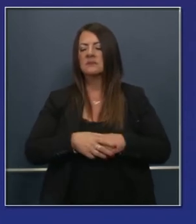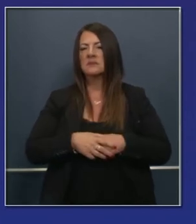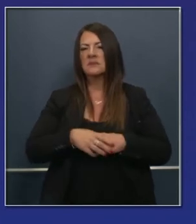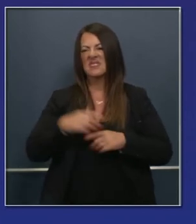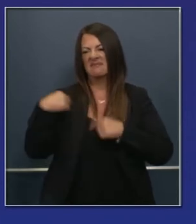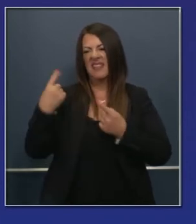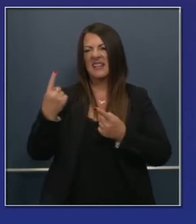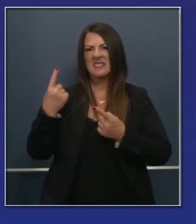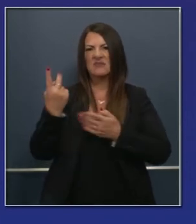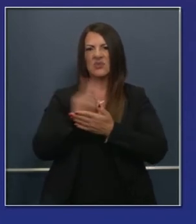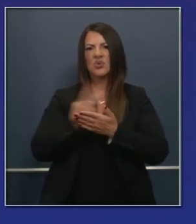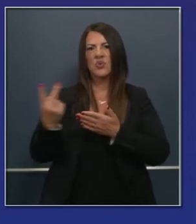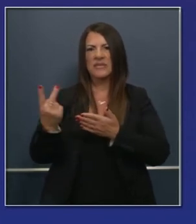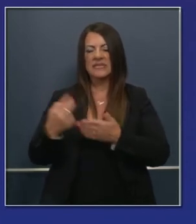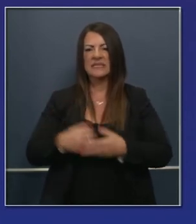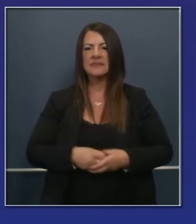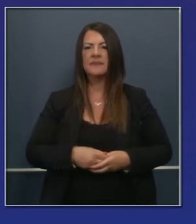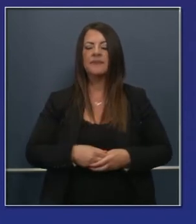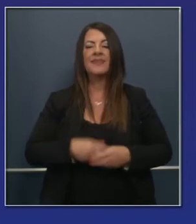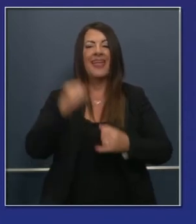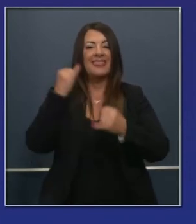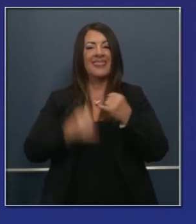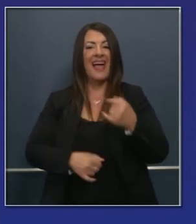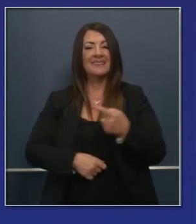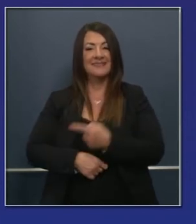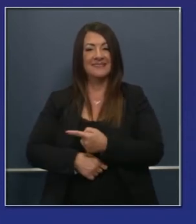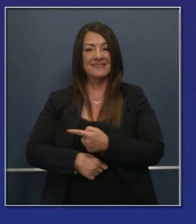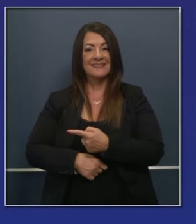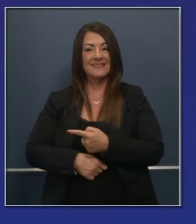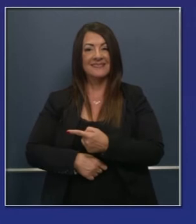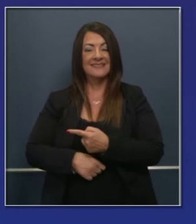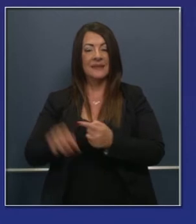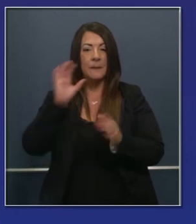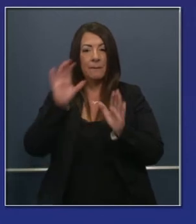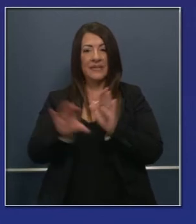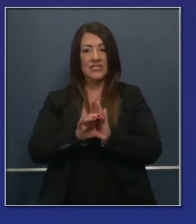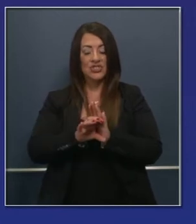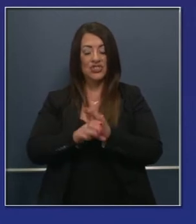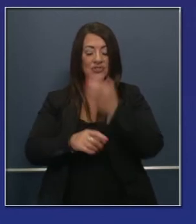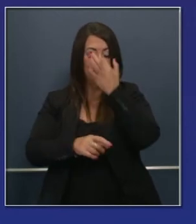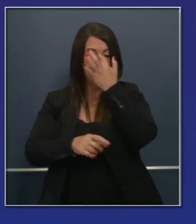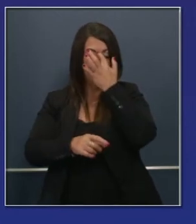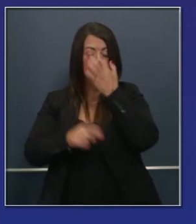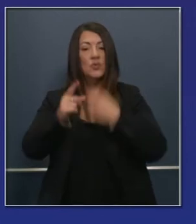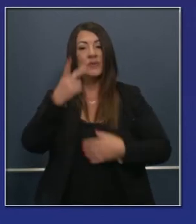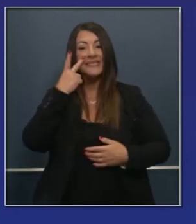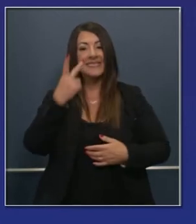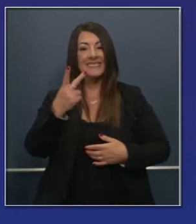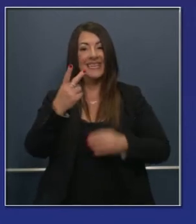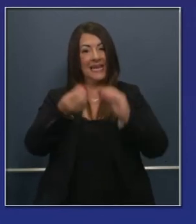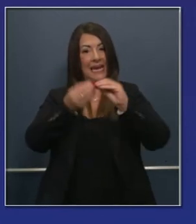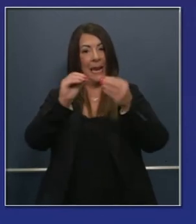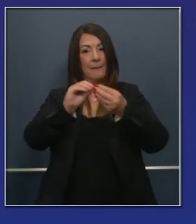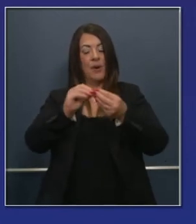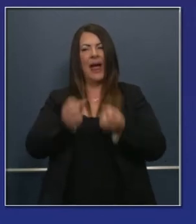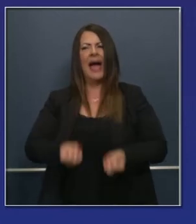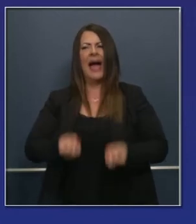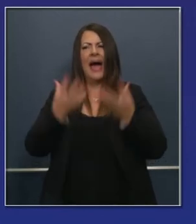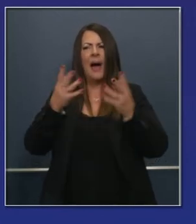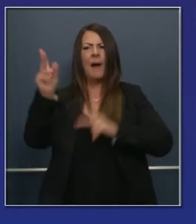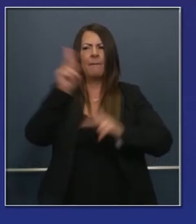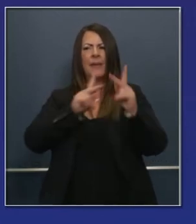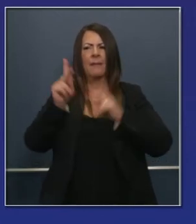identificados como infectados con el COVID-19. Y la última presentación, la del lunes pasado,